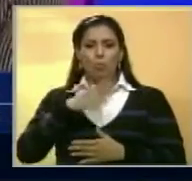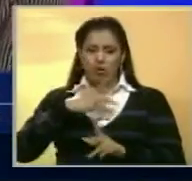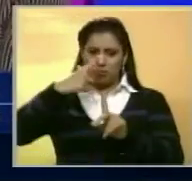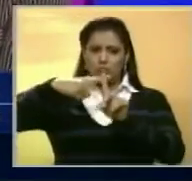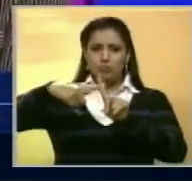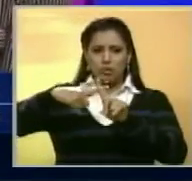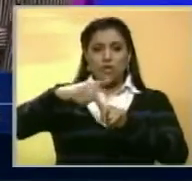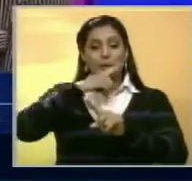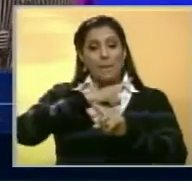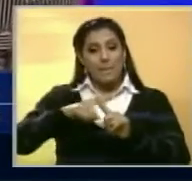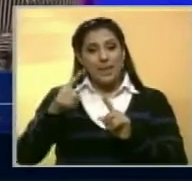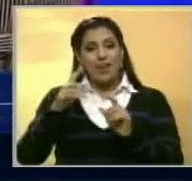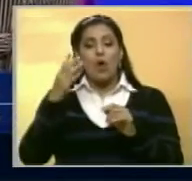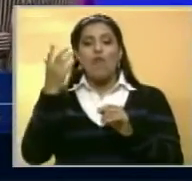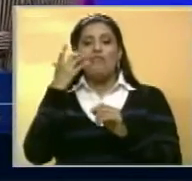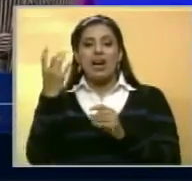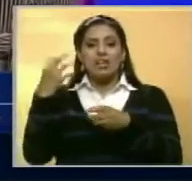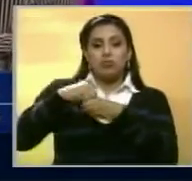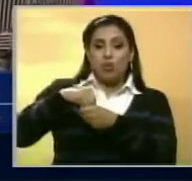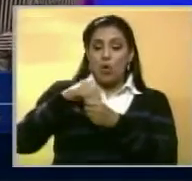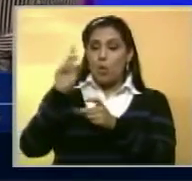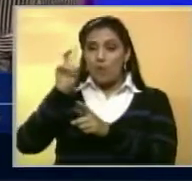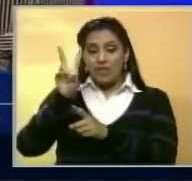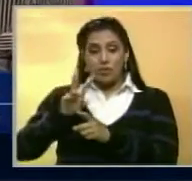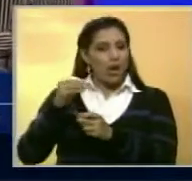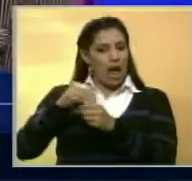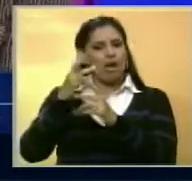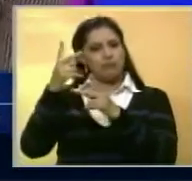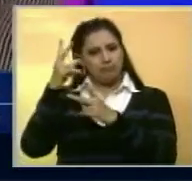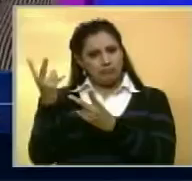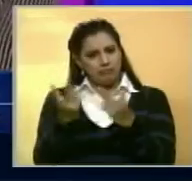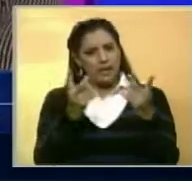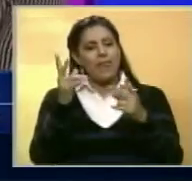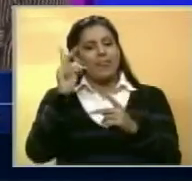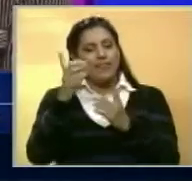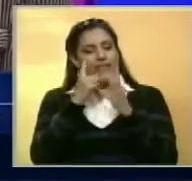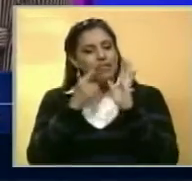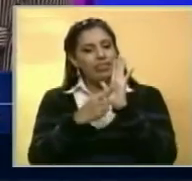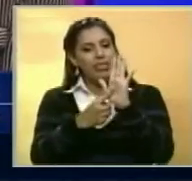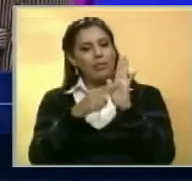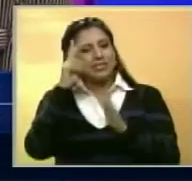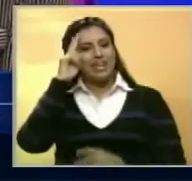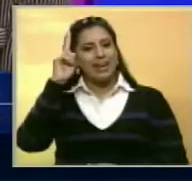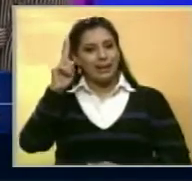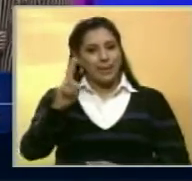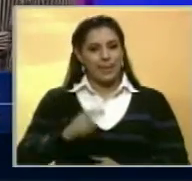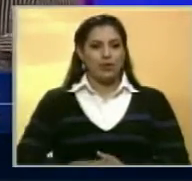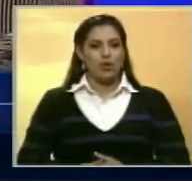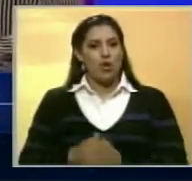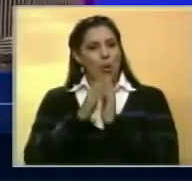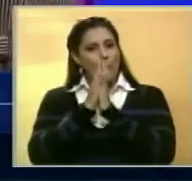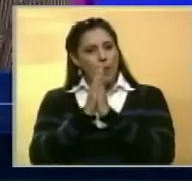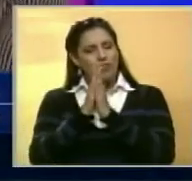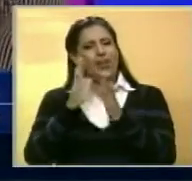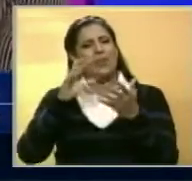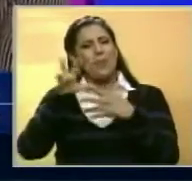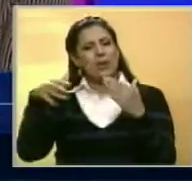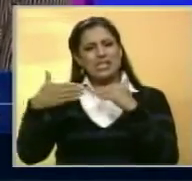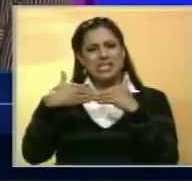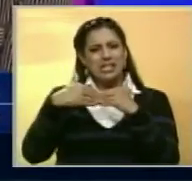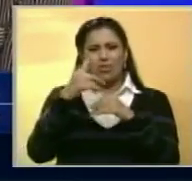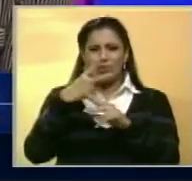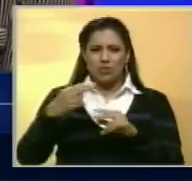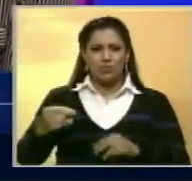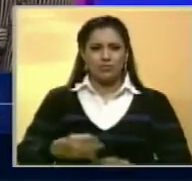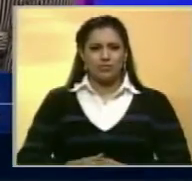positivo siempre y cuando no intervengan en los asuntos internos del país y cuando existan demostraciones de respeto. Pidió que cese la conspiración desde